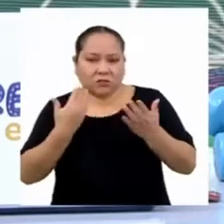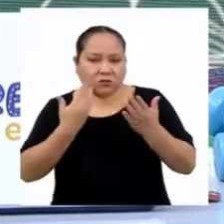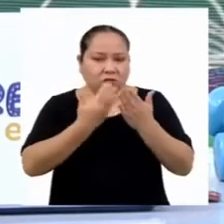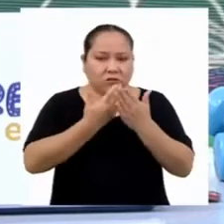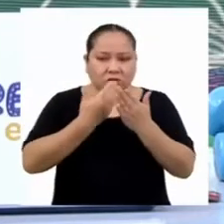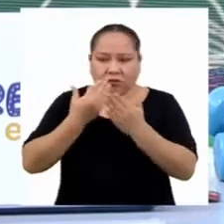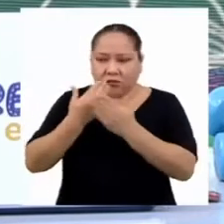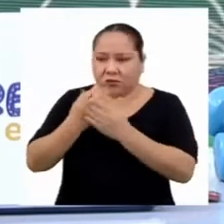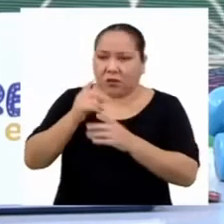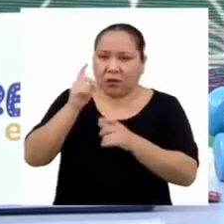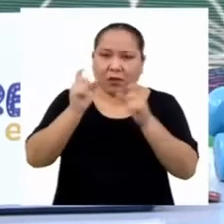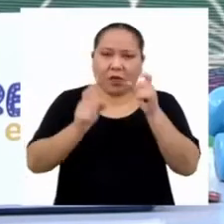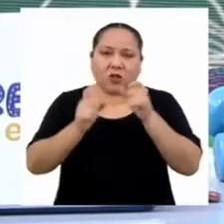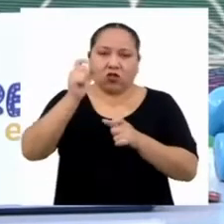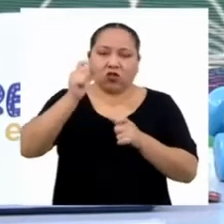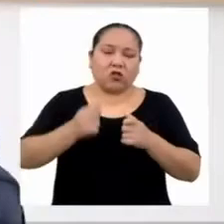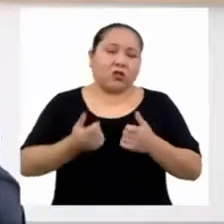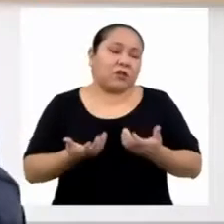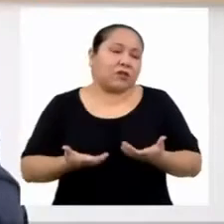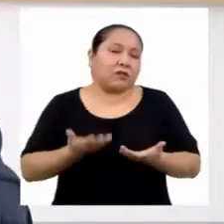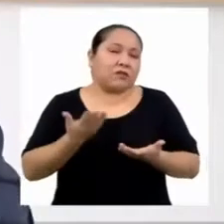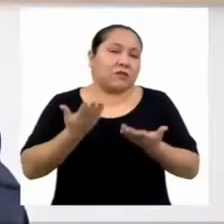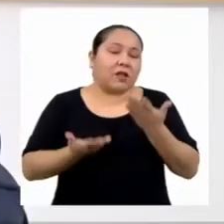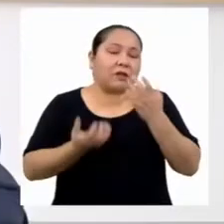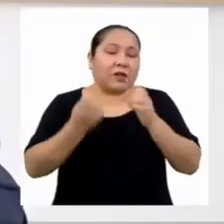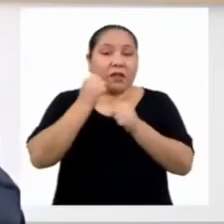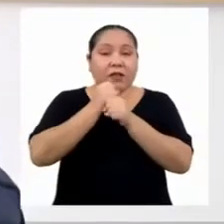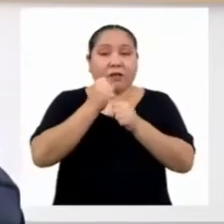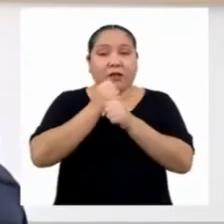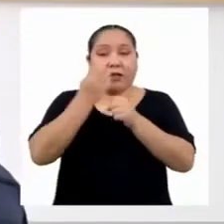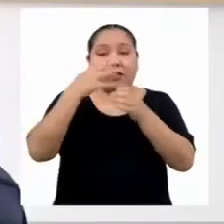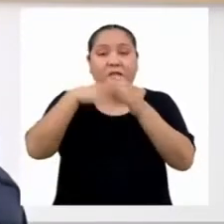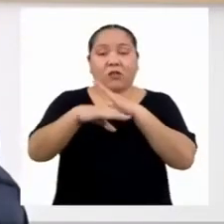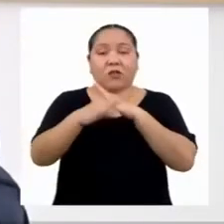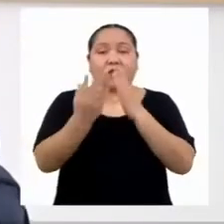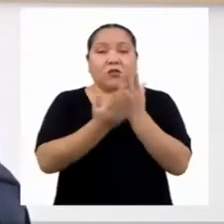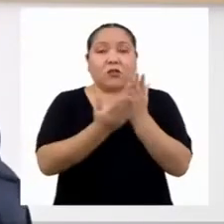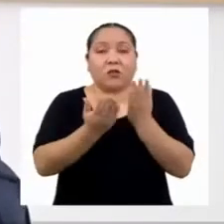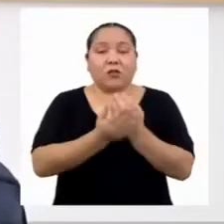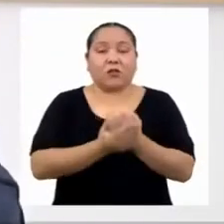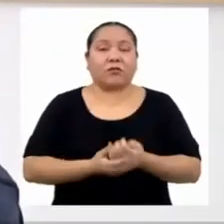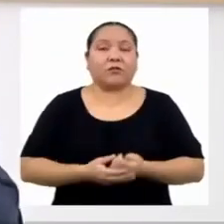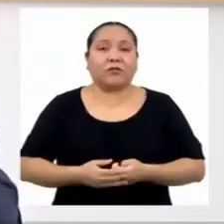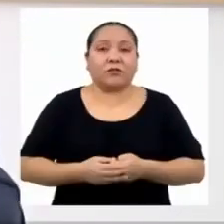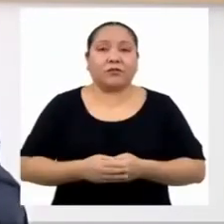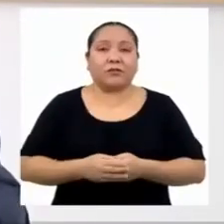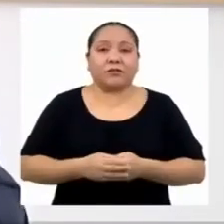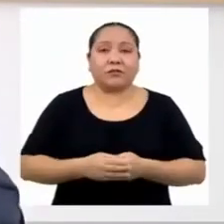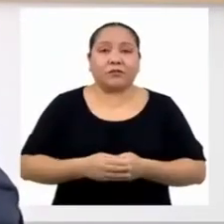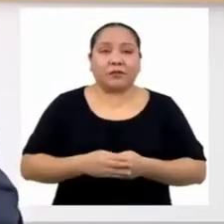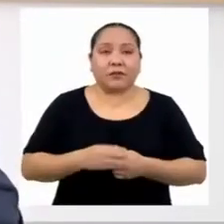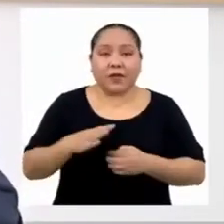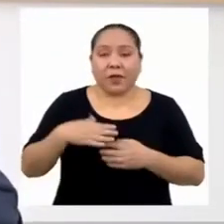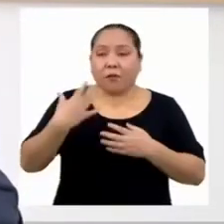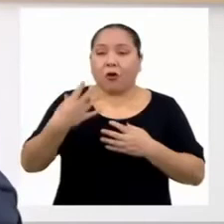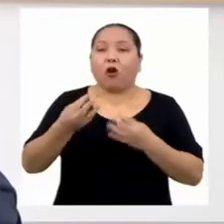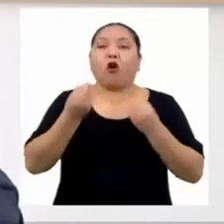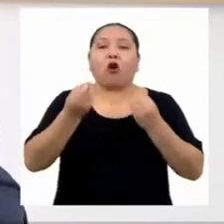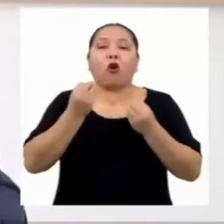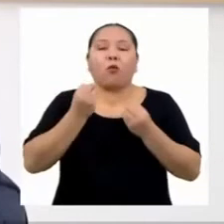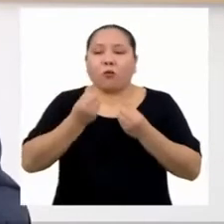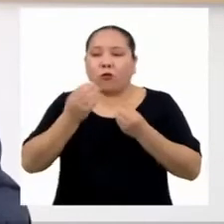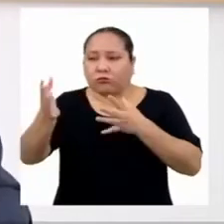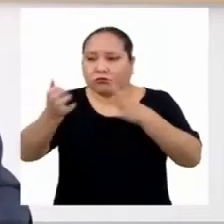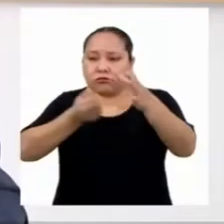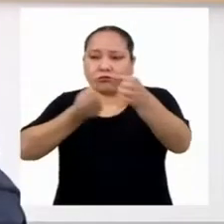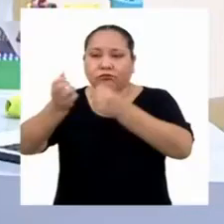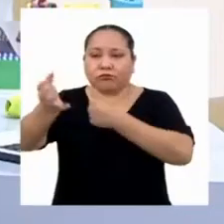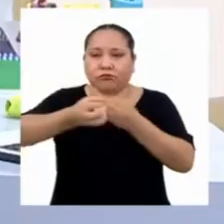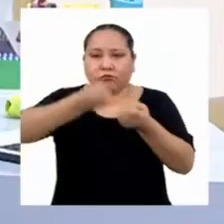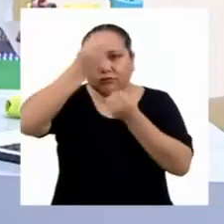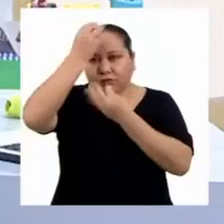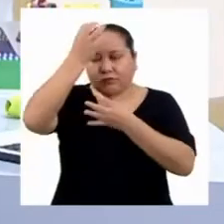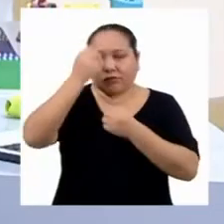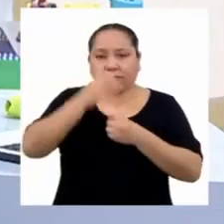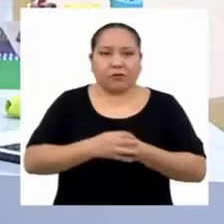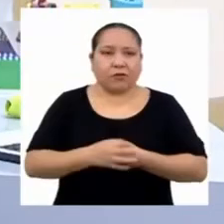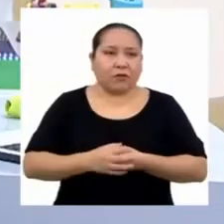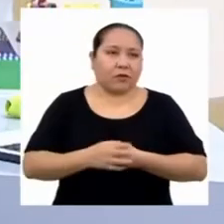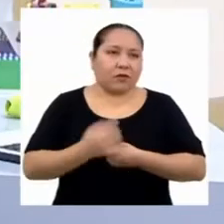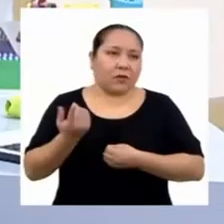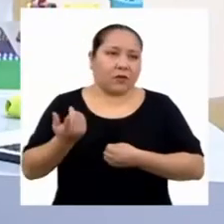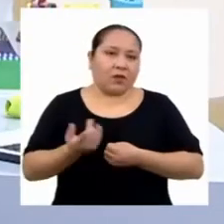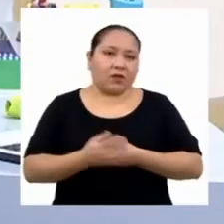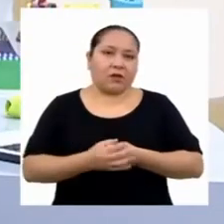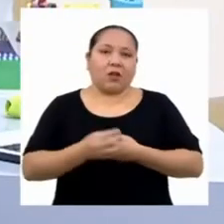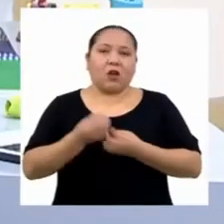comunidad educativa de tu institución. Luego, sería turno de establecer el método de medición o recojo de información. La